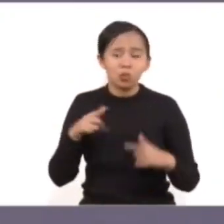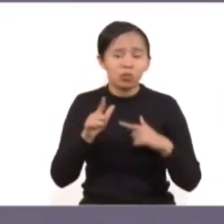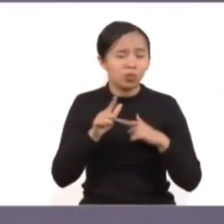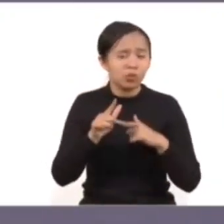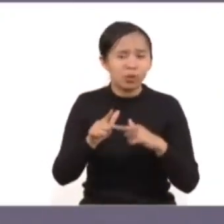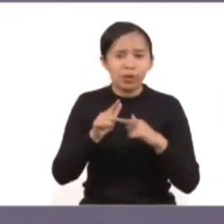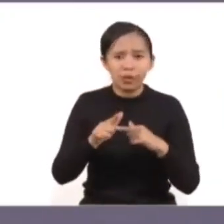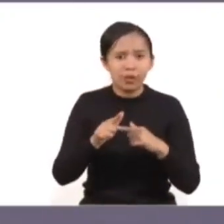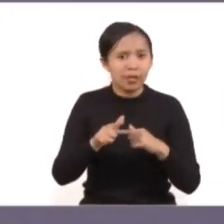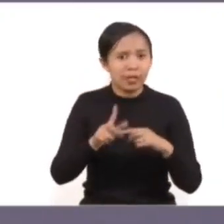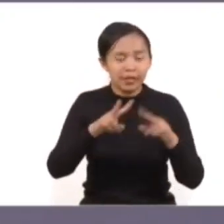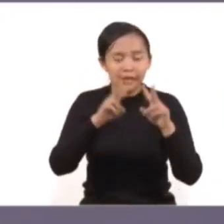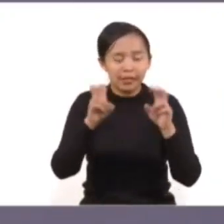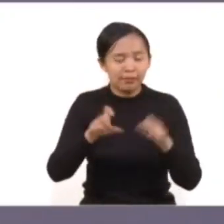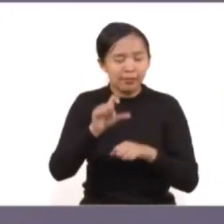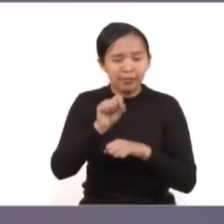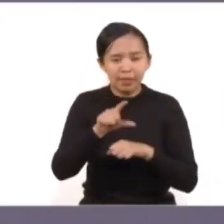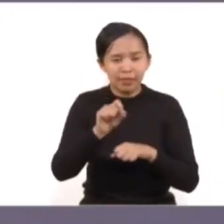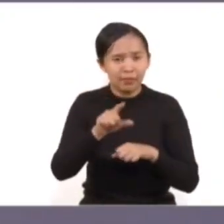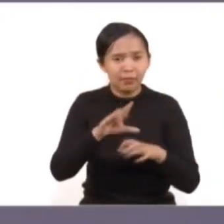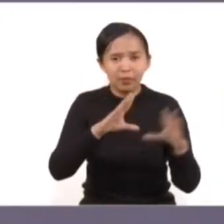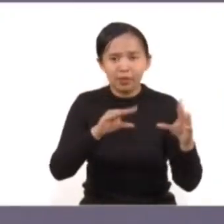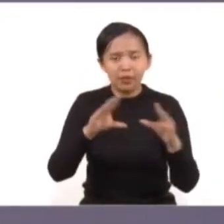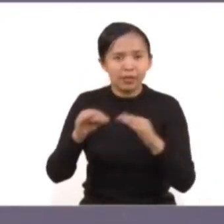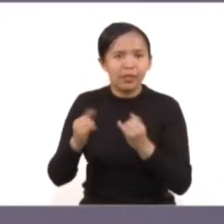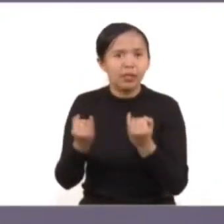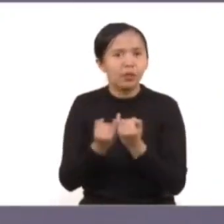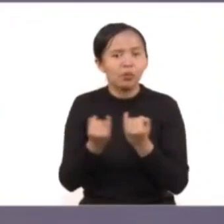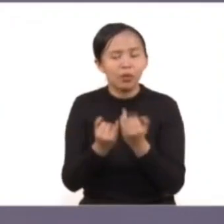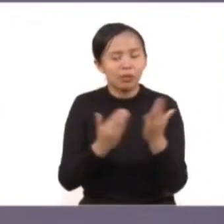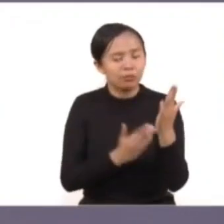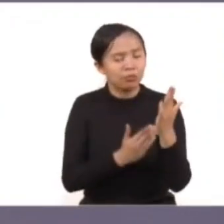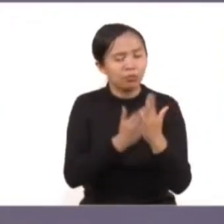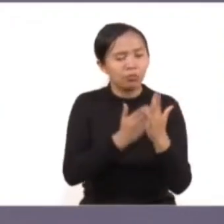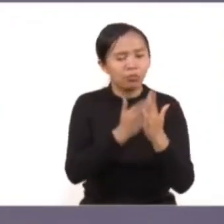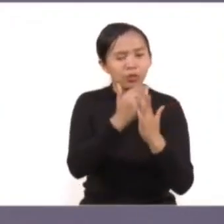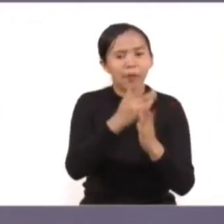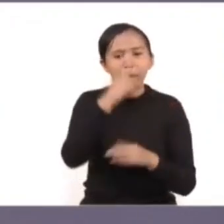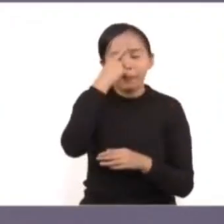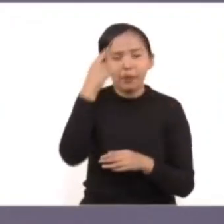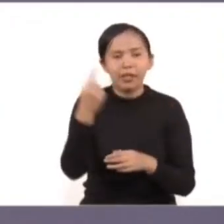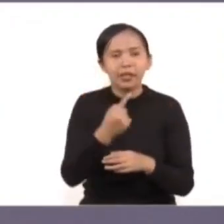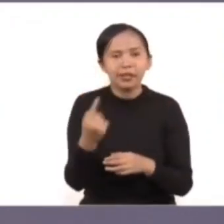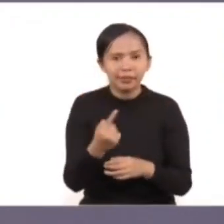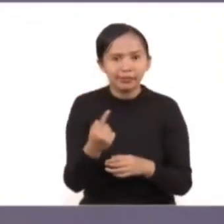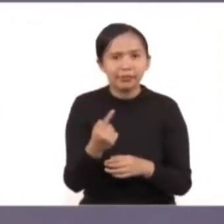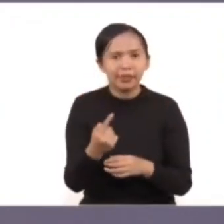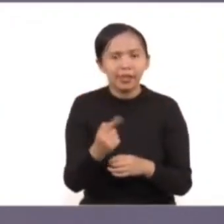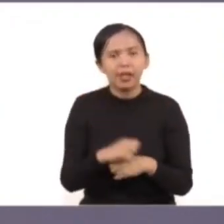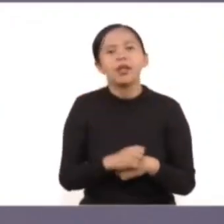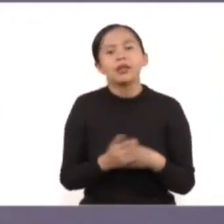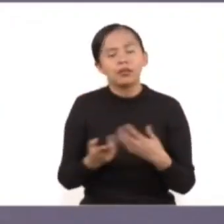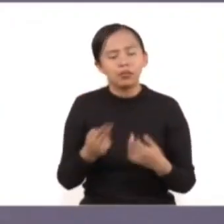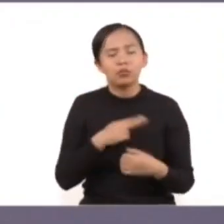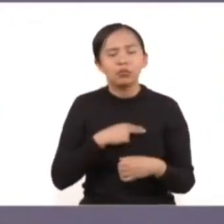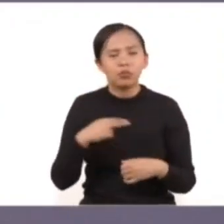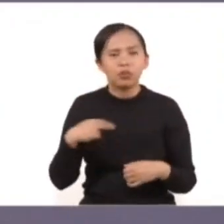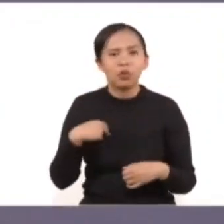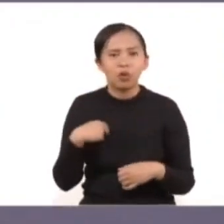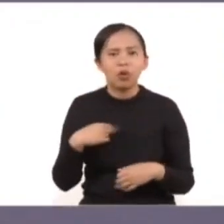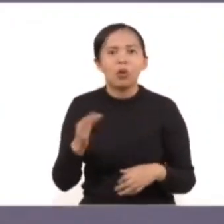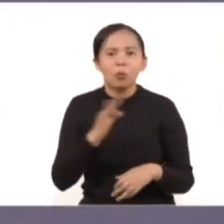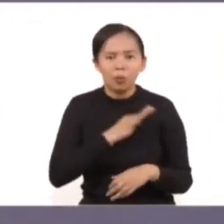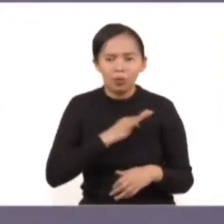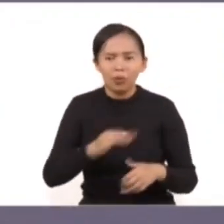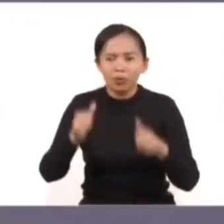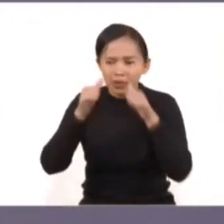mesas de trabajo con estos avances y estos proyectos para poder seguir dando eficiencia